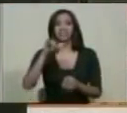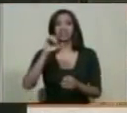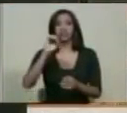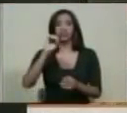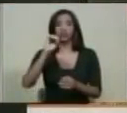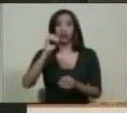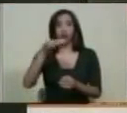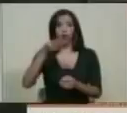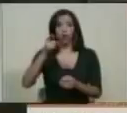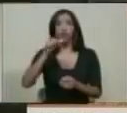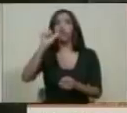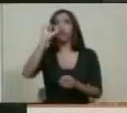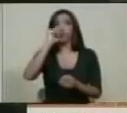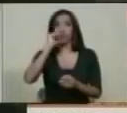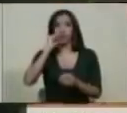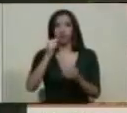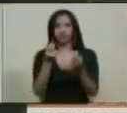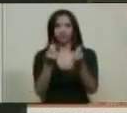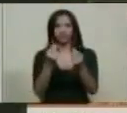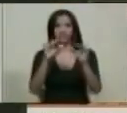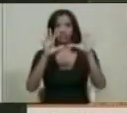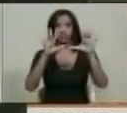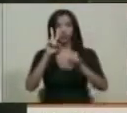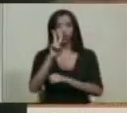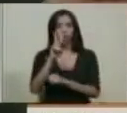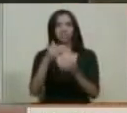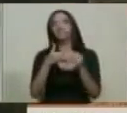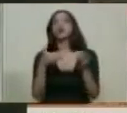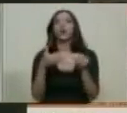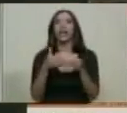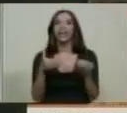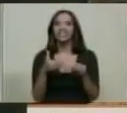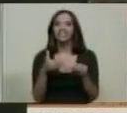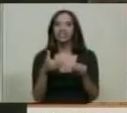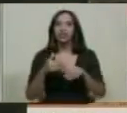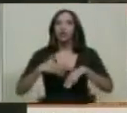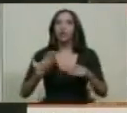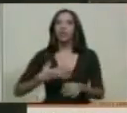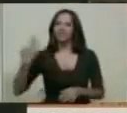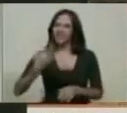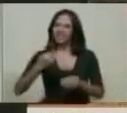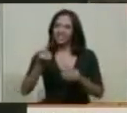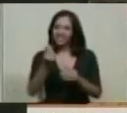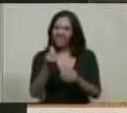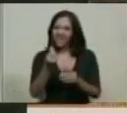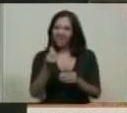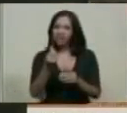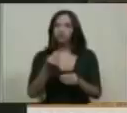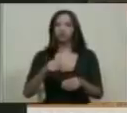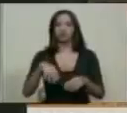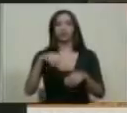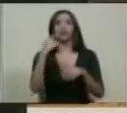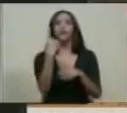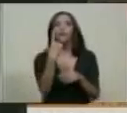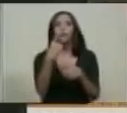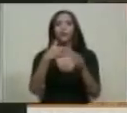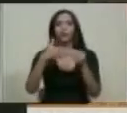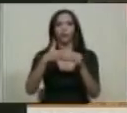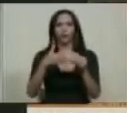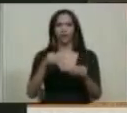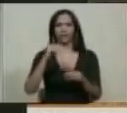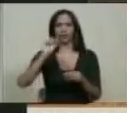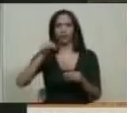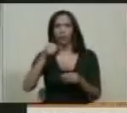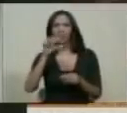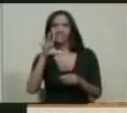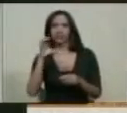dólares que debería costar un dólar, un dólar cincuenta, hay un café que, si usted se lo toma en una plaza